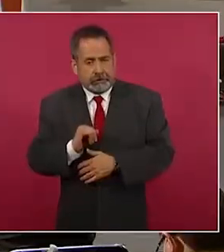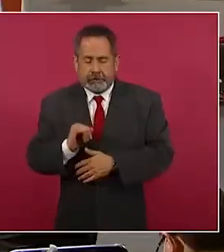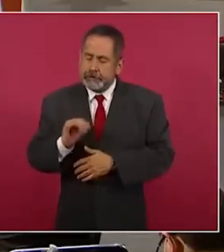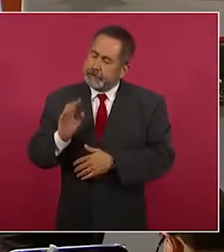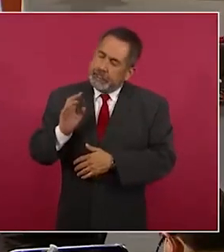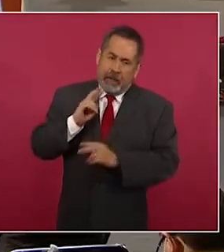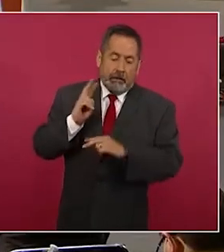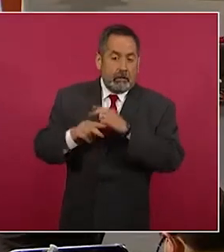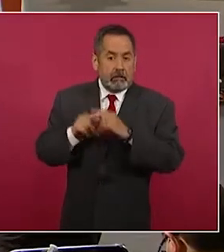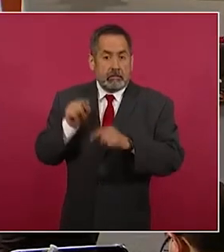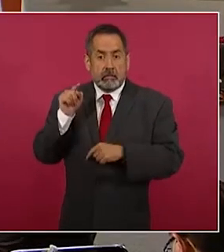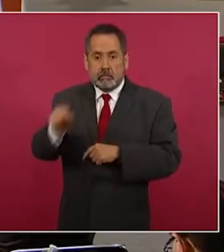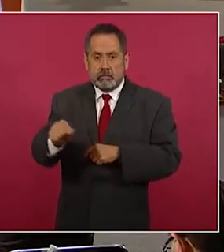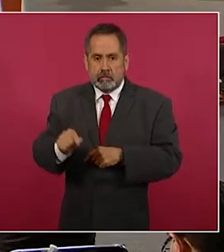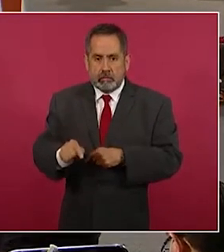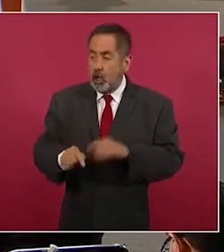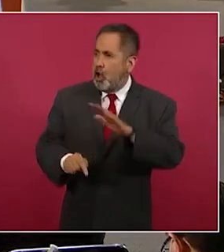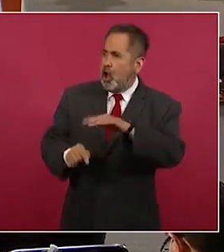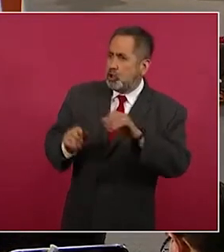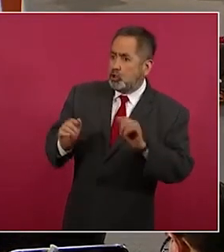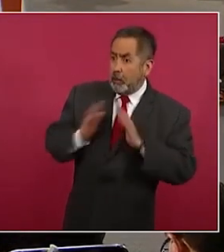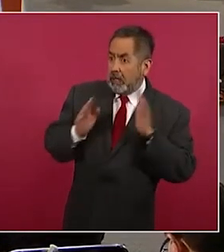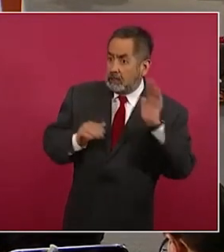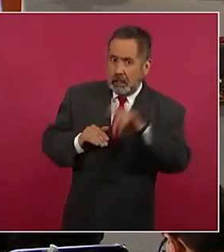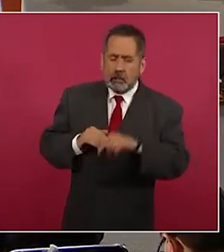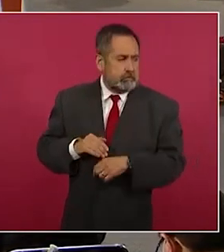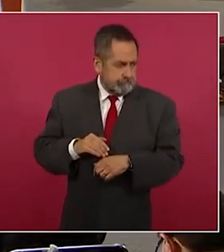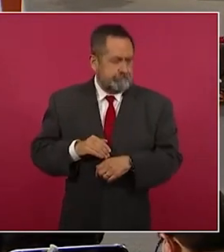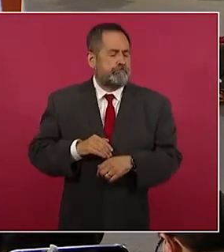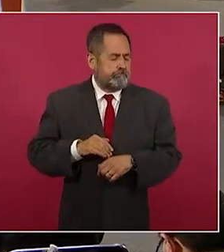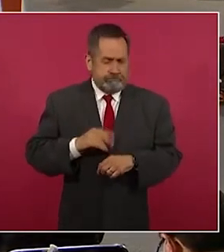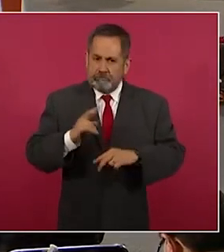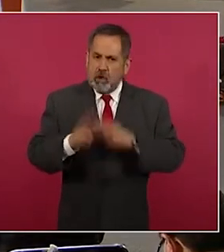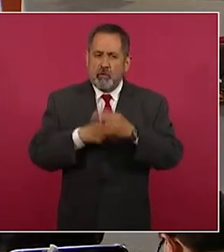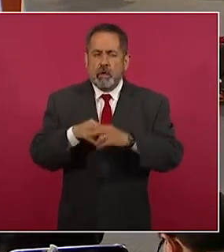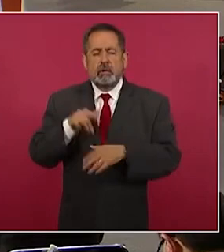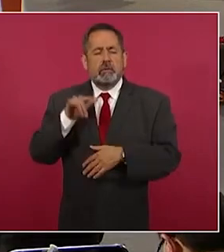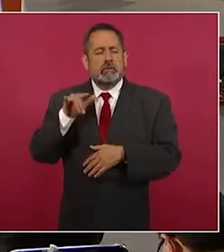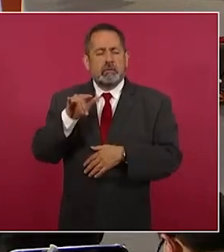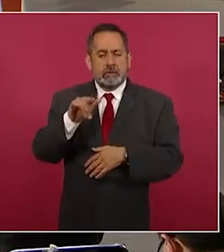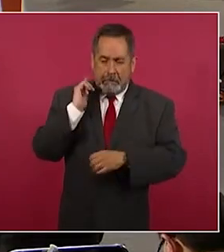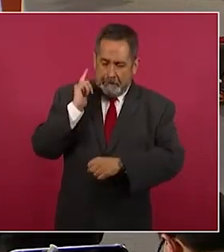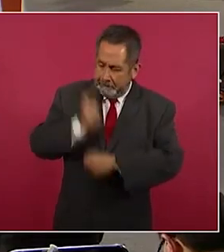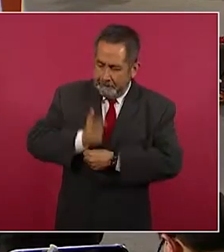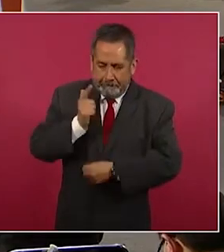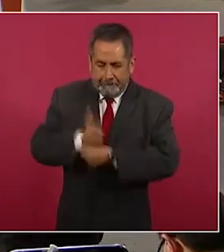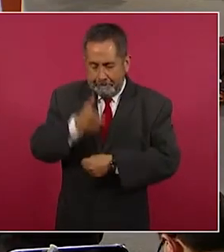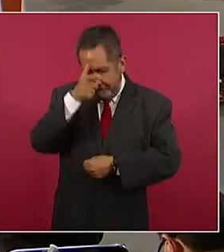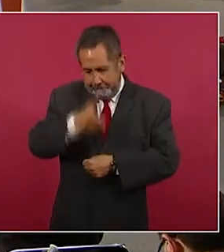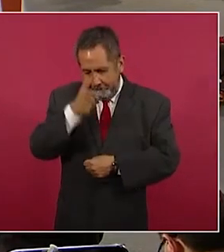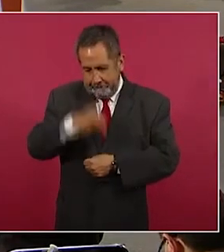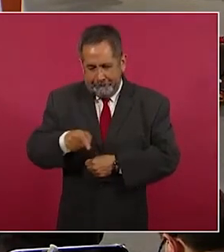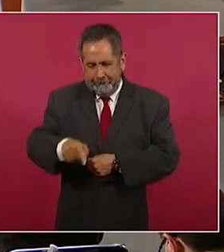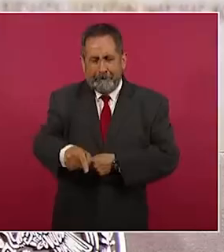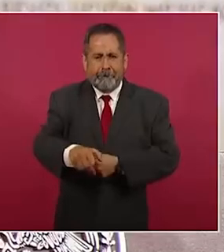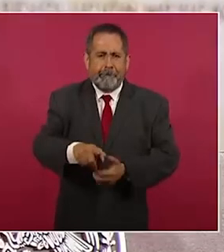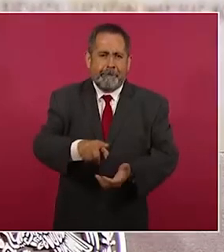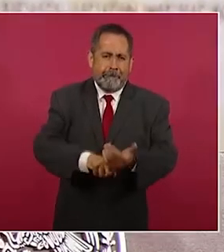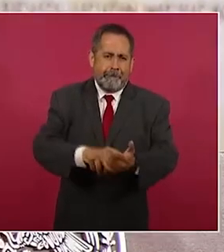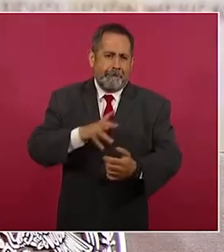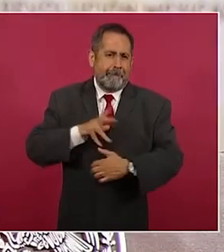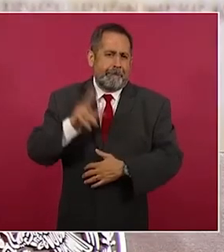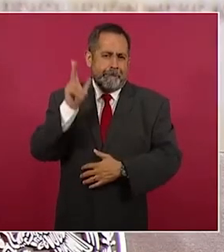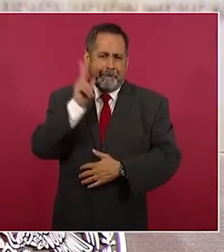sorpresa, presidente. Sí, y entonces tenemos ya todas las pruebas.